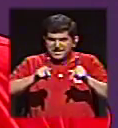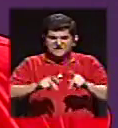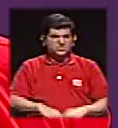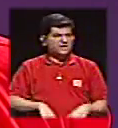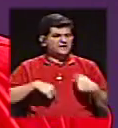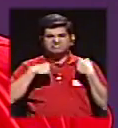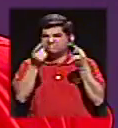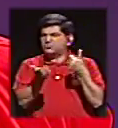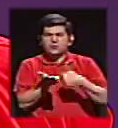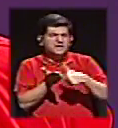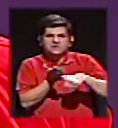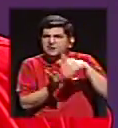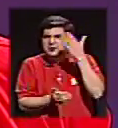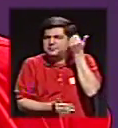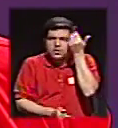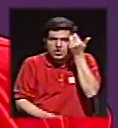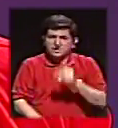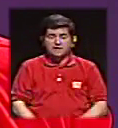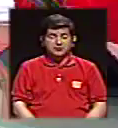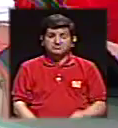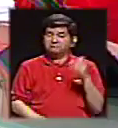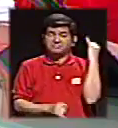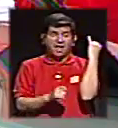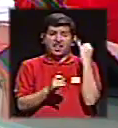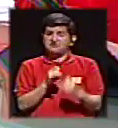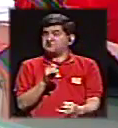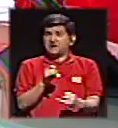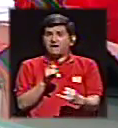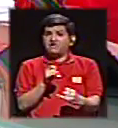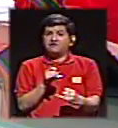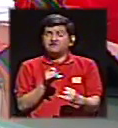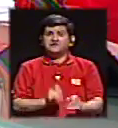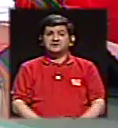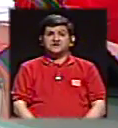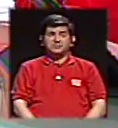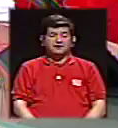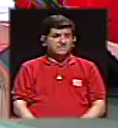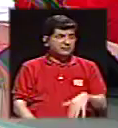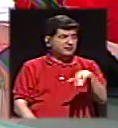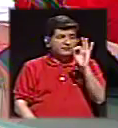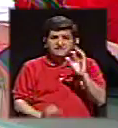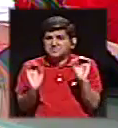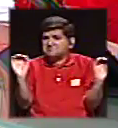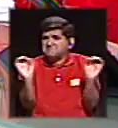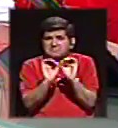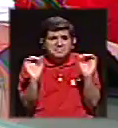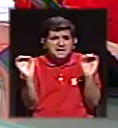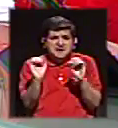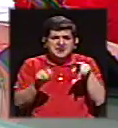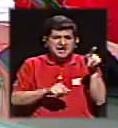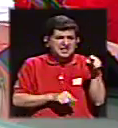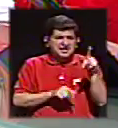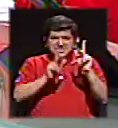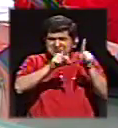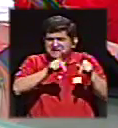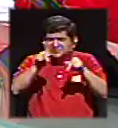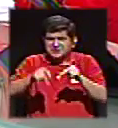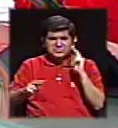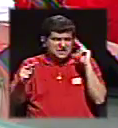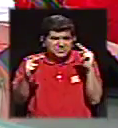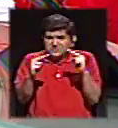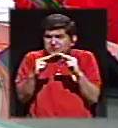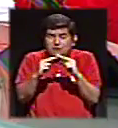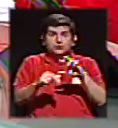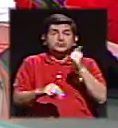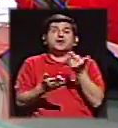no vaya a ir a votar? Bueno, que finalmente no encuentre ninguna de esas caras. Primero, que no conoce,